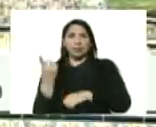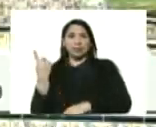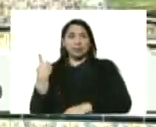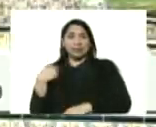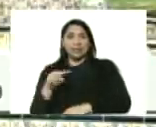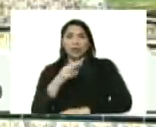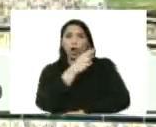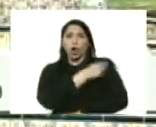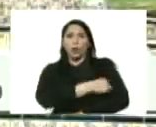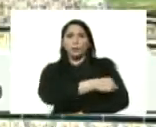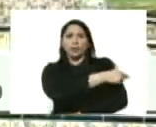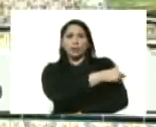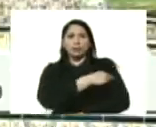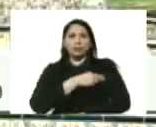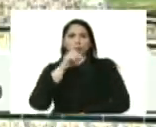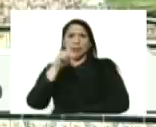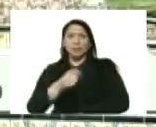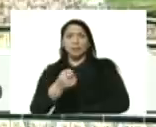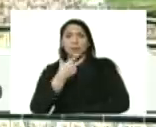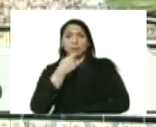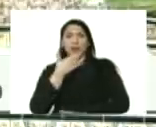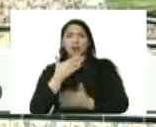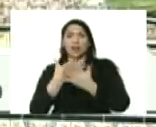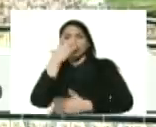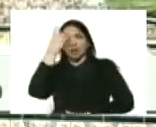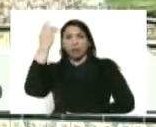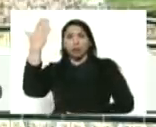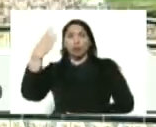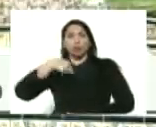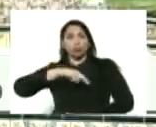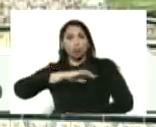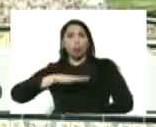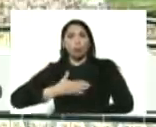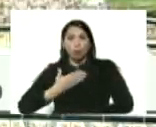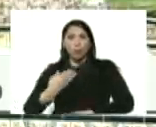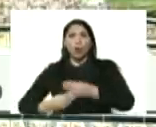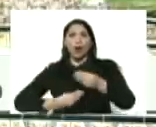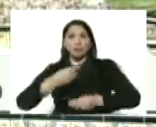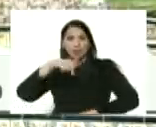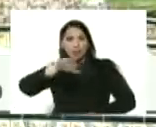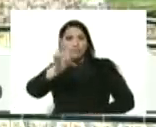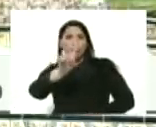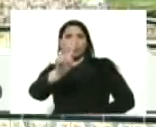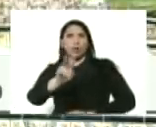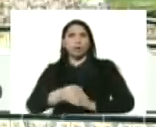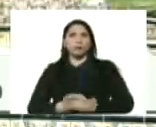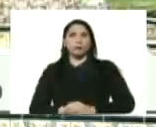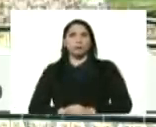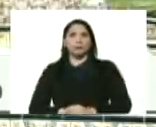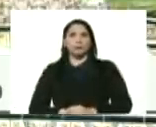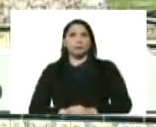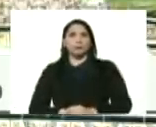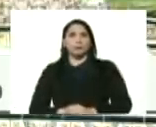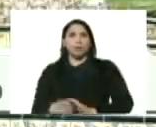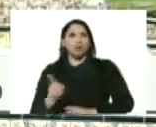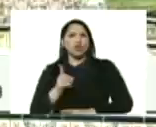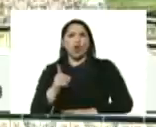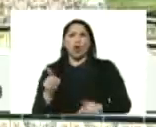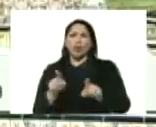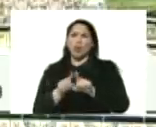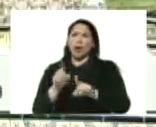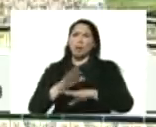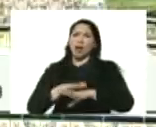hospitalización y tratamiento. Gracias a Dios que lo hemos podido hacer, que lo podemos hacer. Gracias a Dios. no como en Brasil